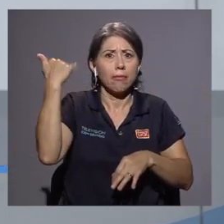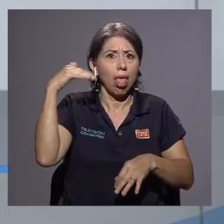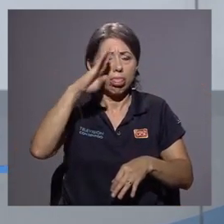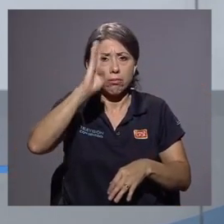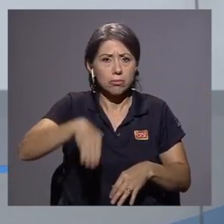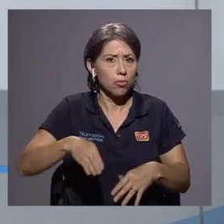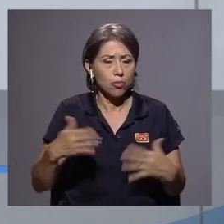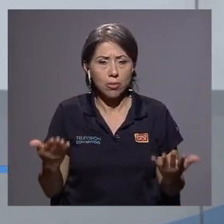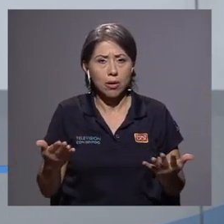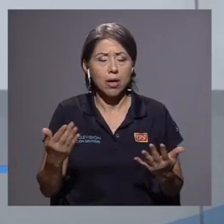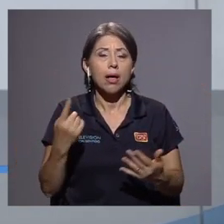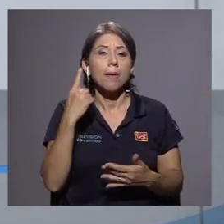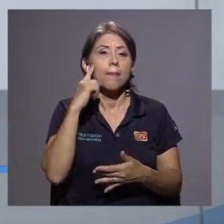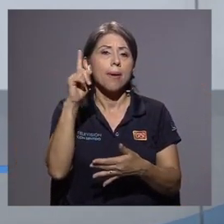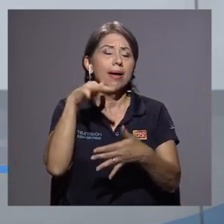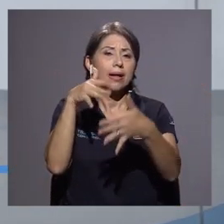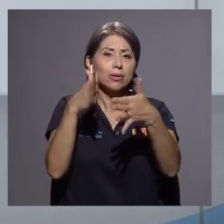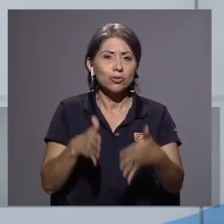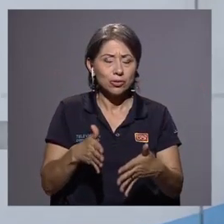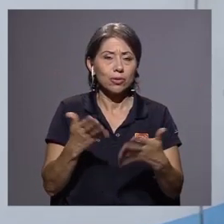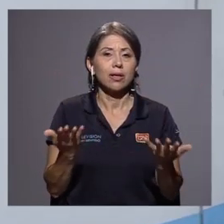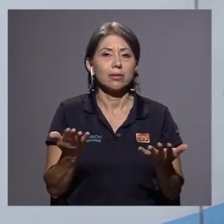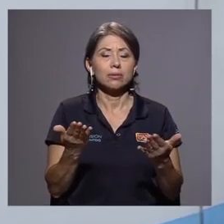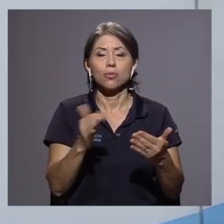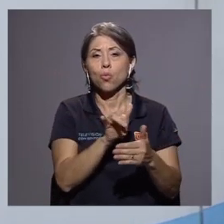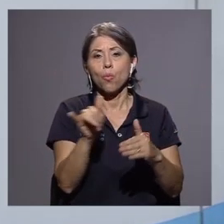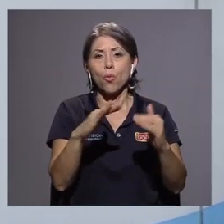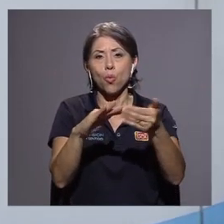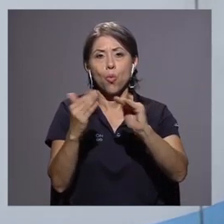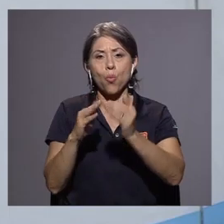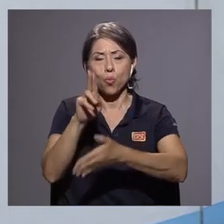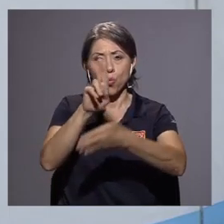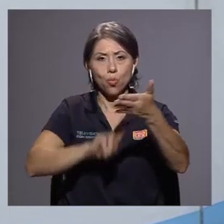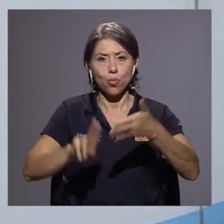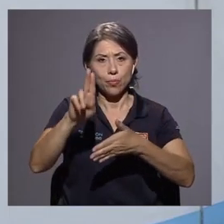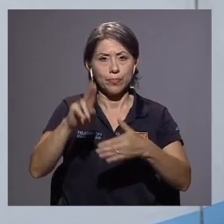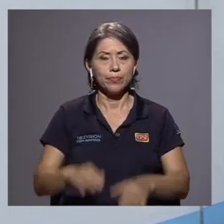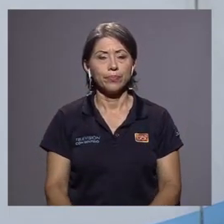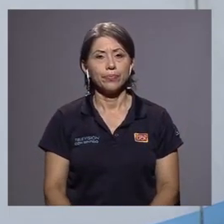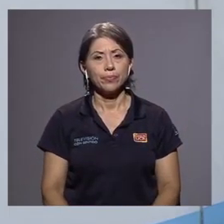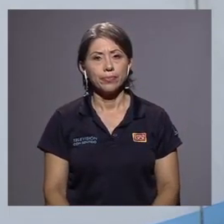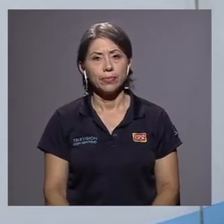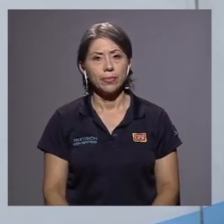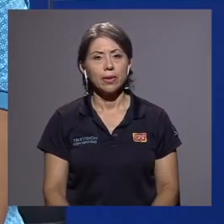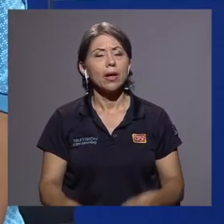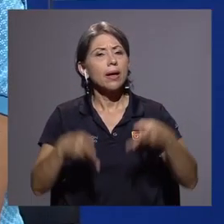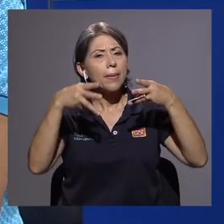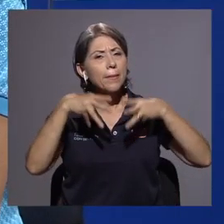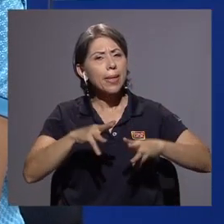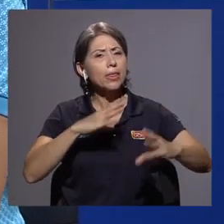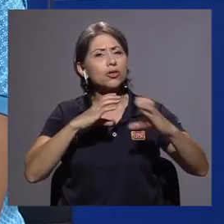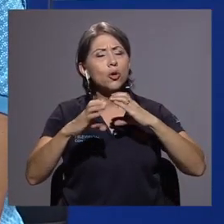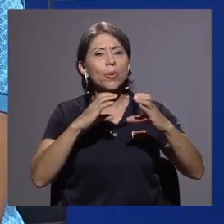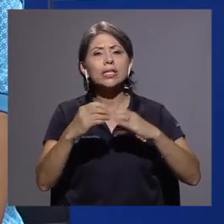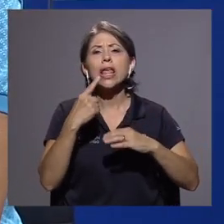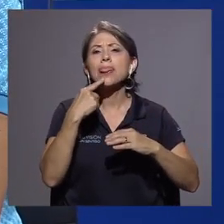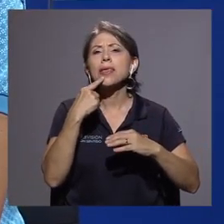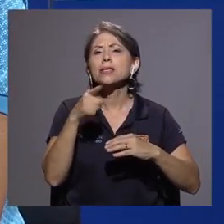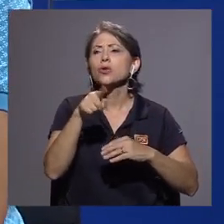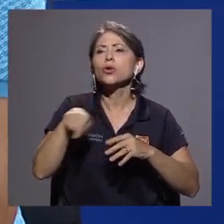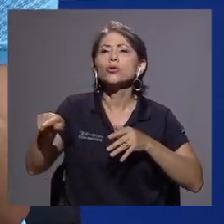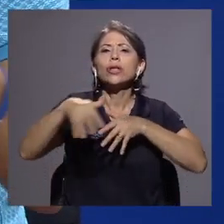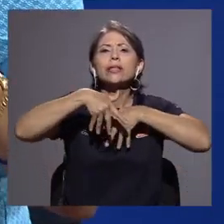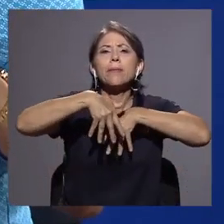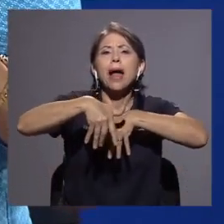los estudiantes como tal, ¿verdad? Como comunidad universitaria. Los medios de comunicación han dicho que ustedes